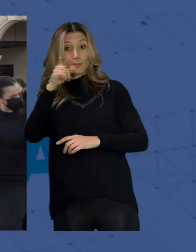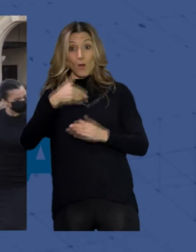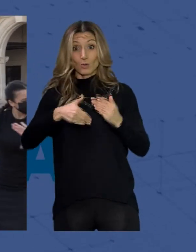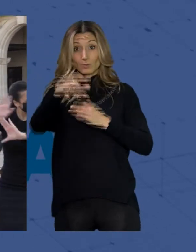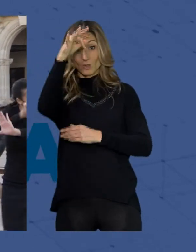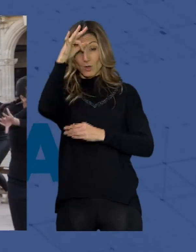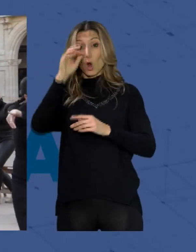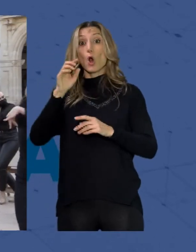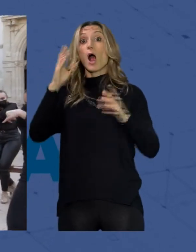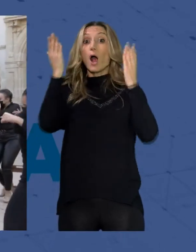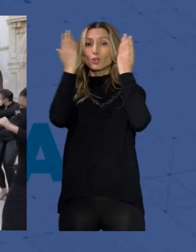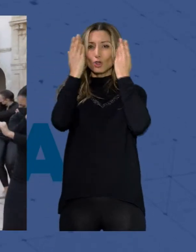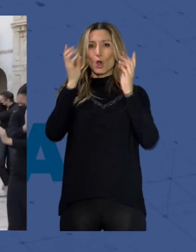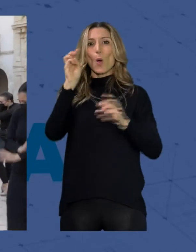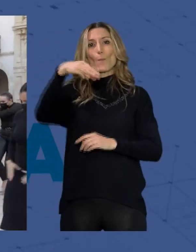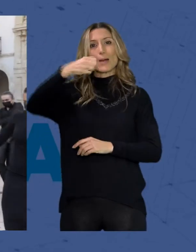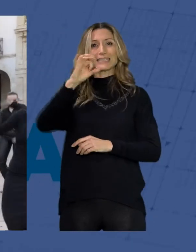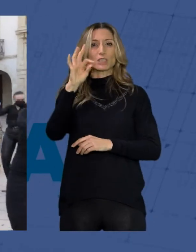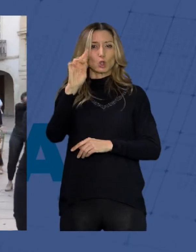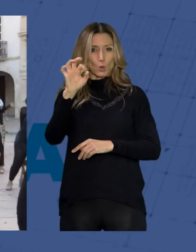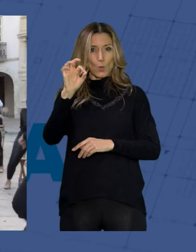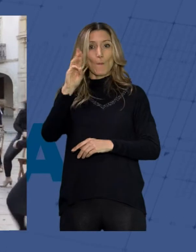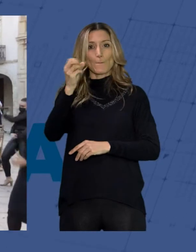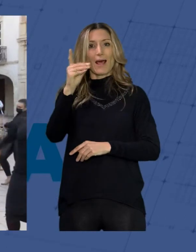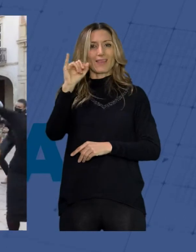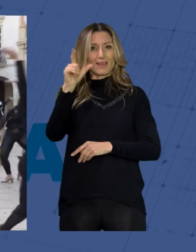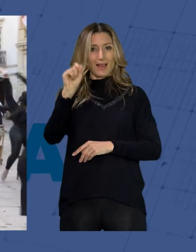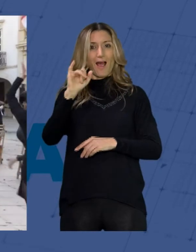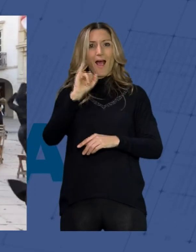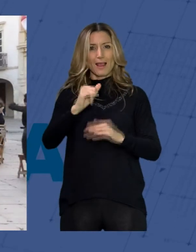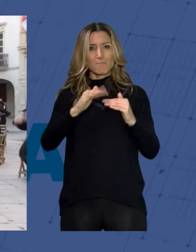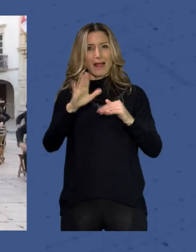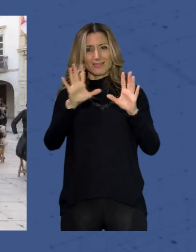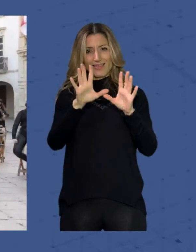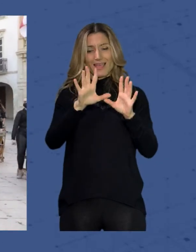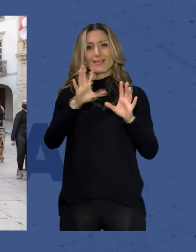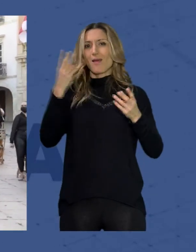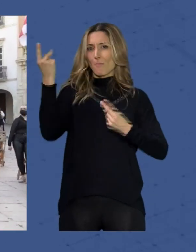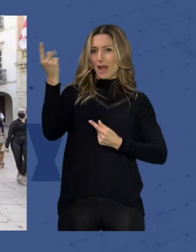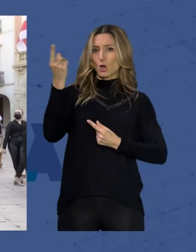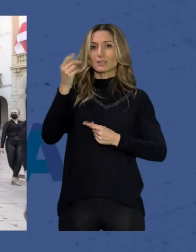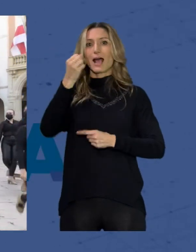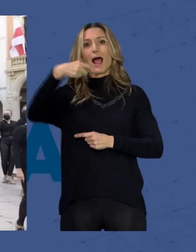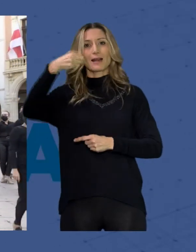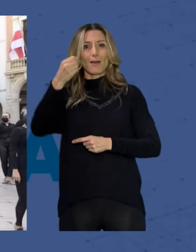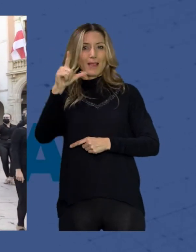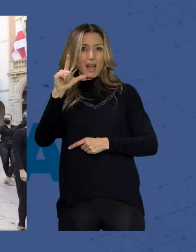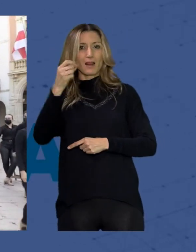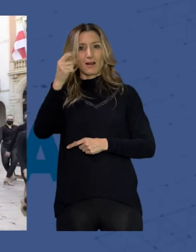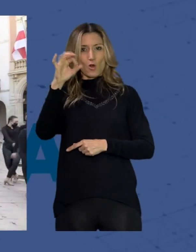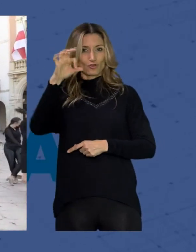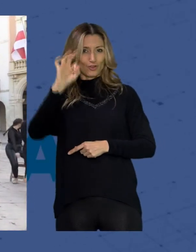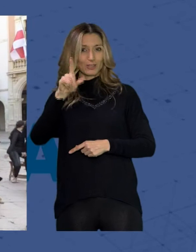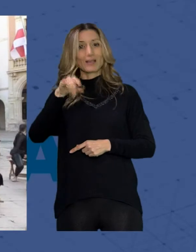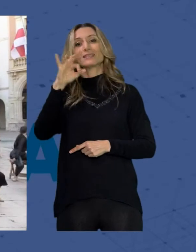representa Cara B que cuenta con una decena de bailaoras almerienses Anabel Veloso Ana Alonso Isabel Ramírez María